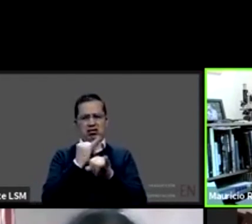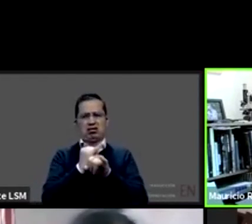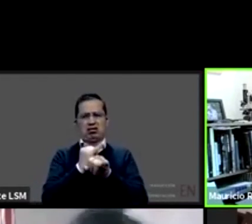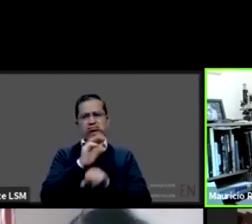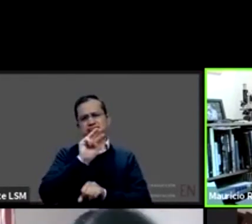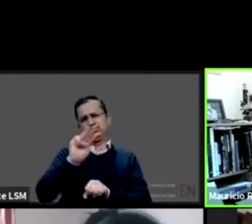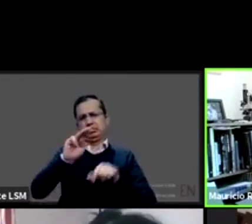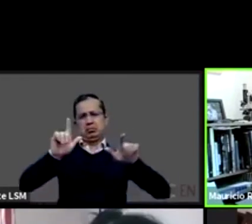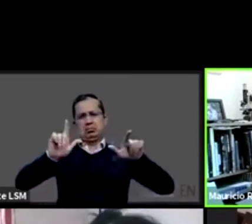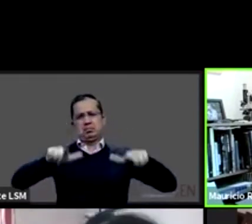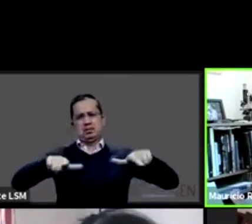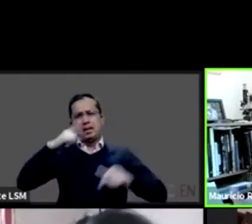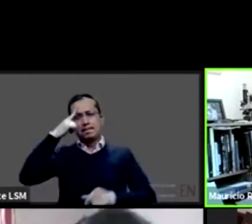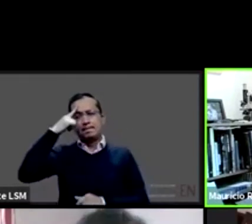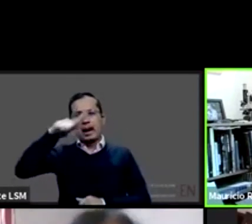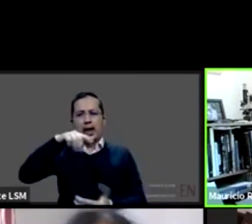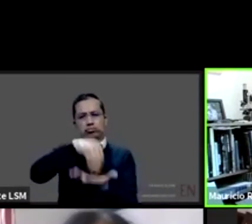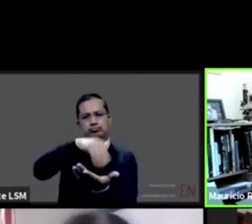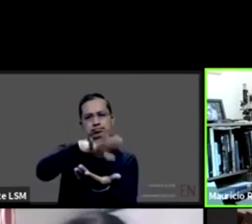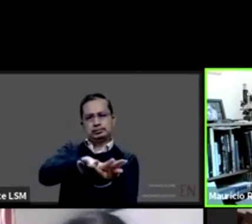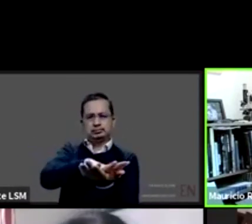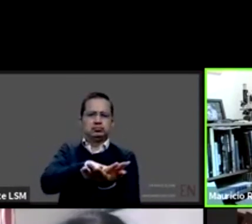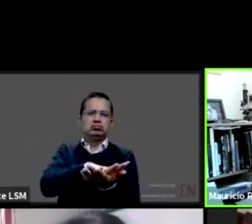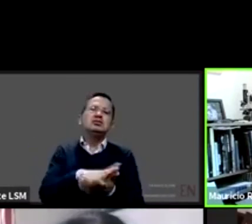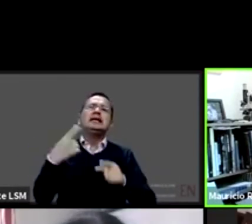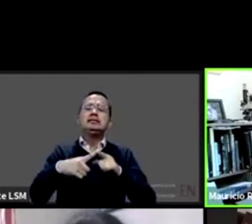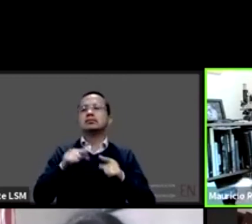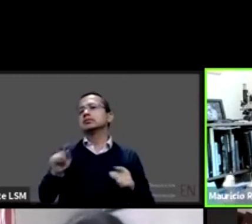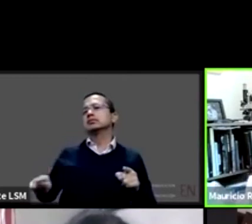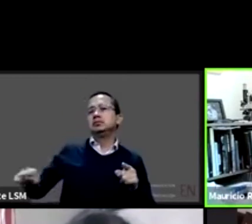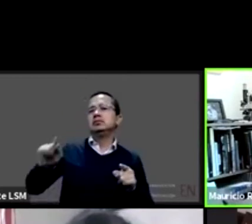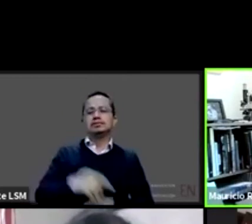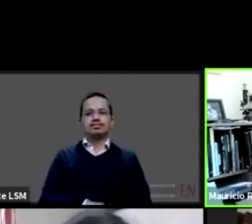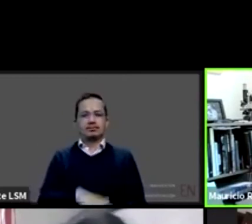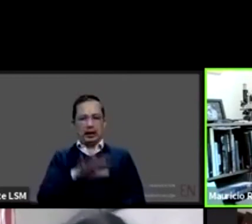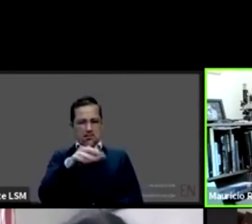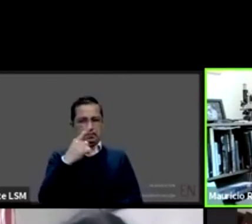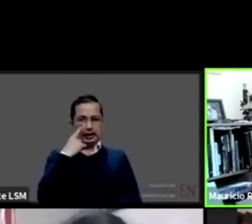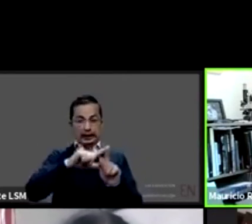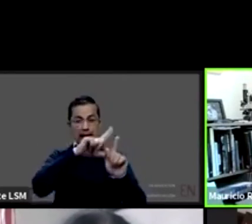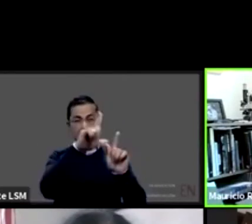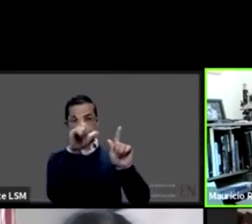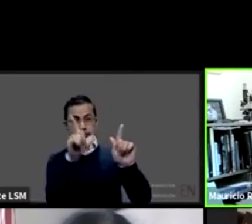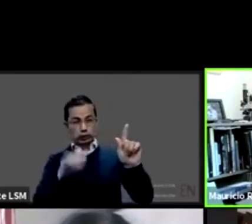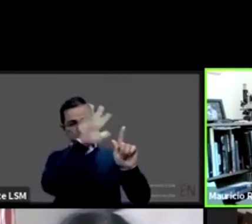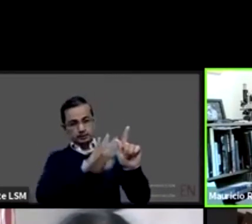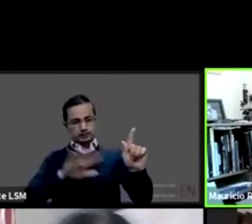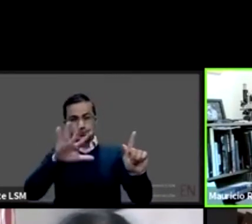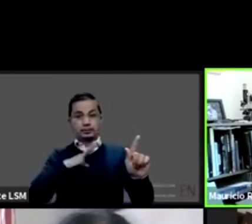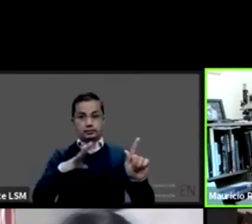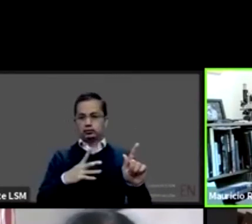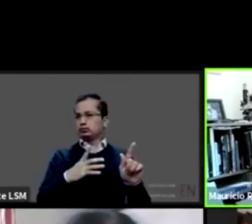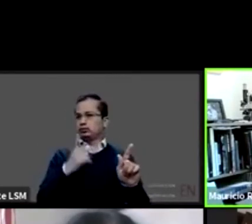de salud fragmentado en cuando menos siete subsistemas en los que cada uno